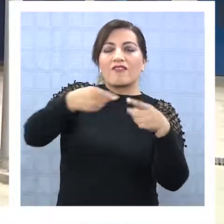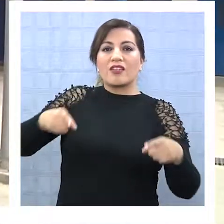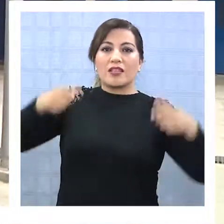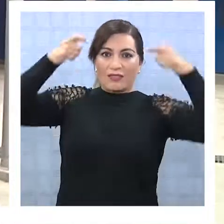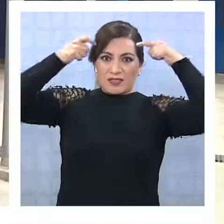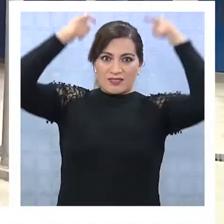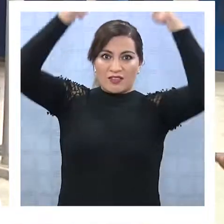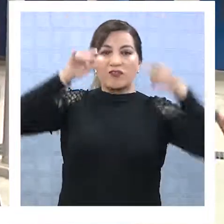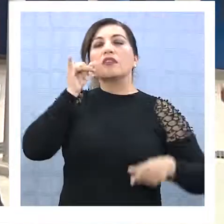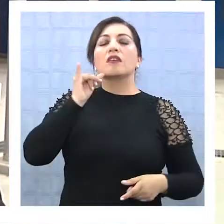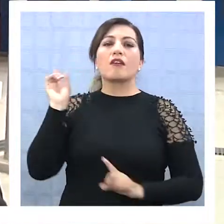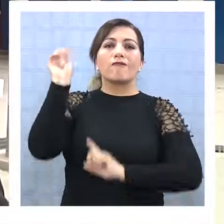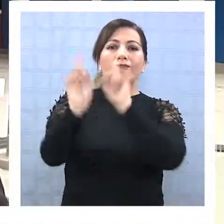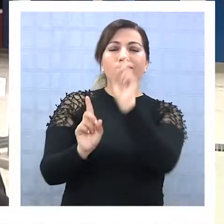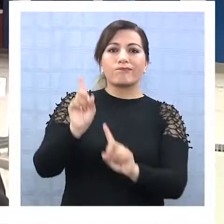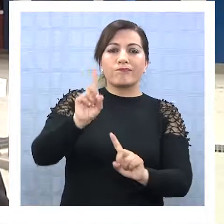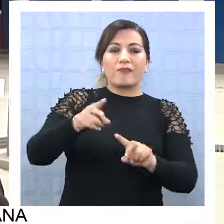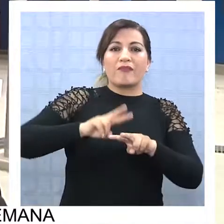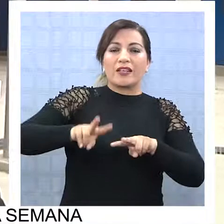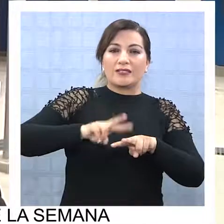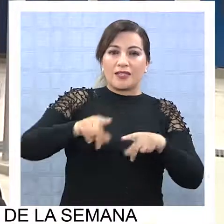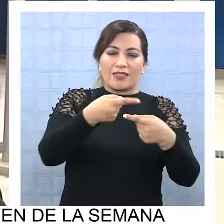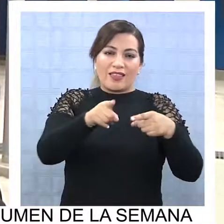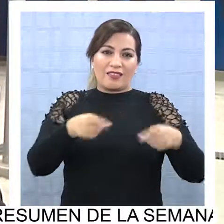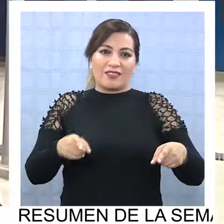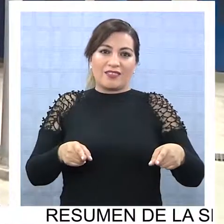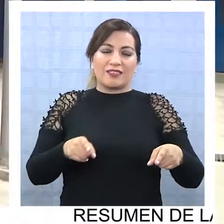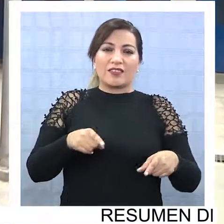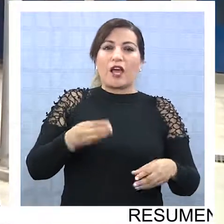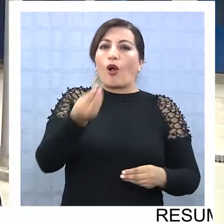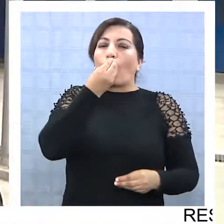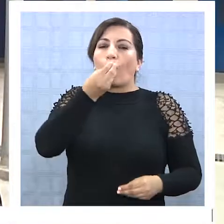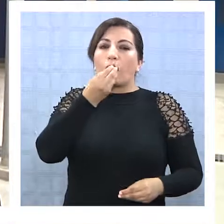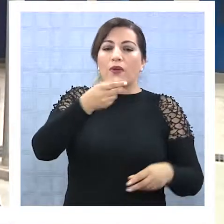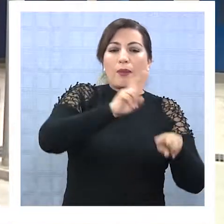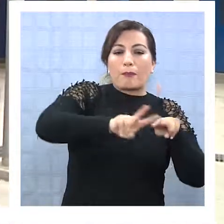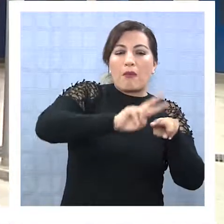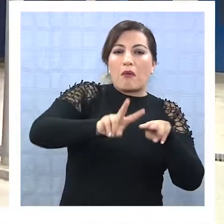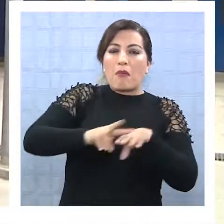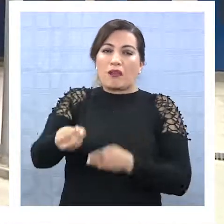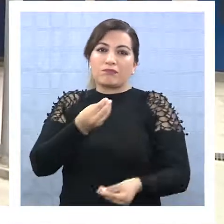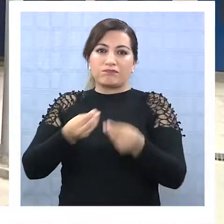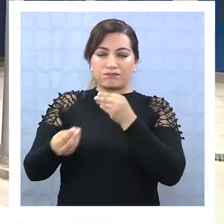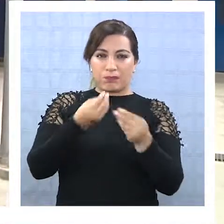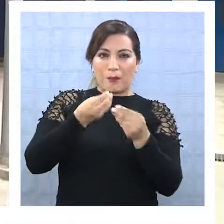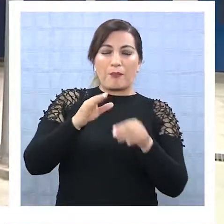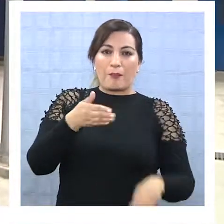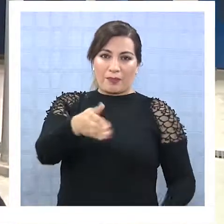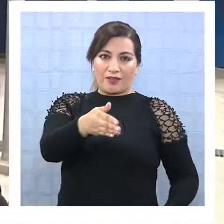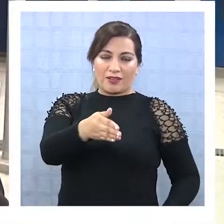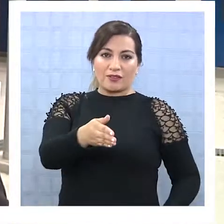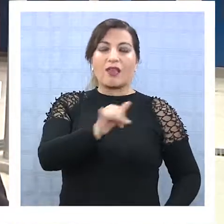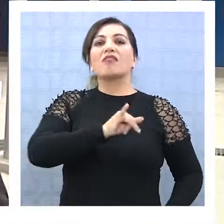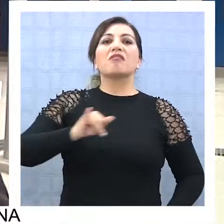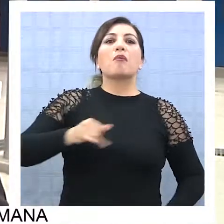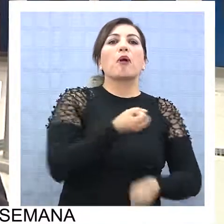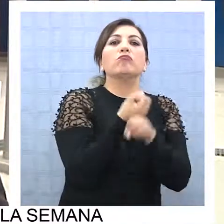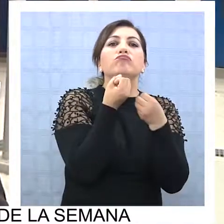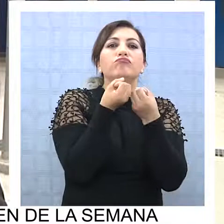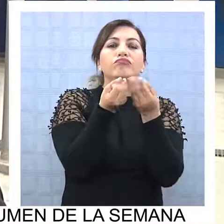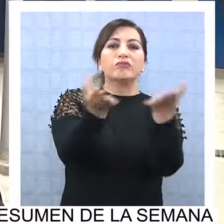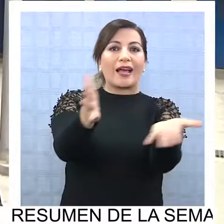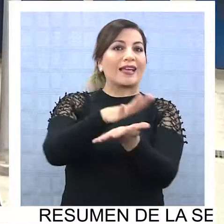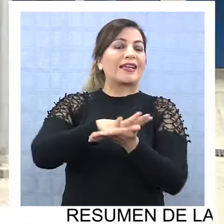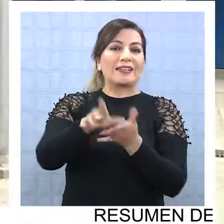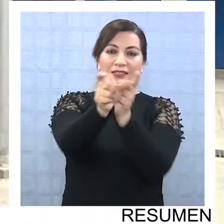chefs de la región van a desarrollar distintas alternativas de plato y preparaciones en base a albacora. Esto después lo vamos a ofrecer de manera